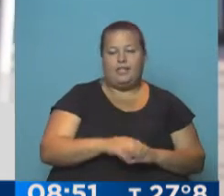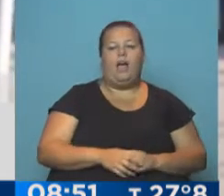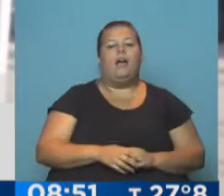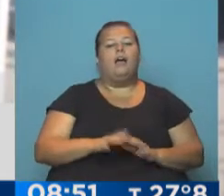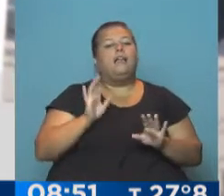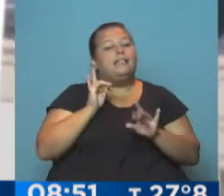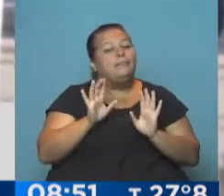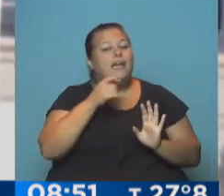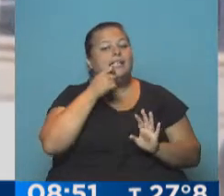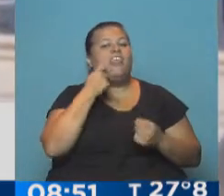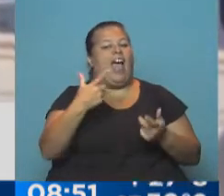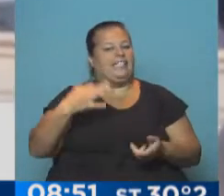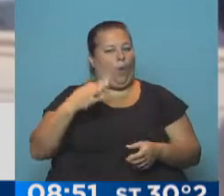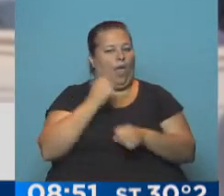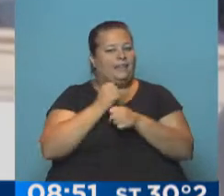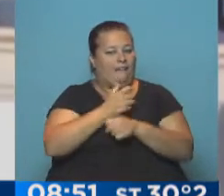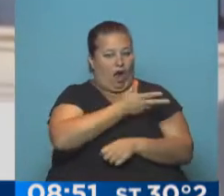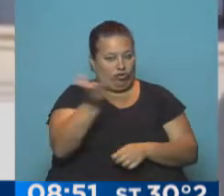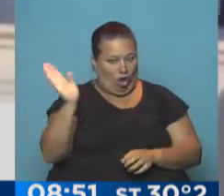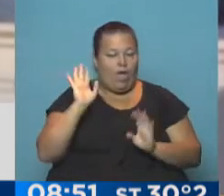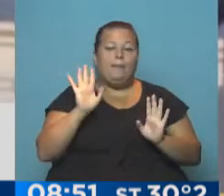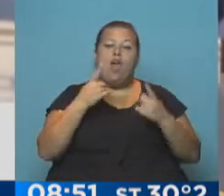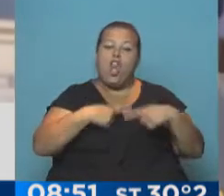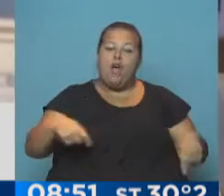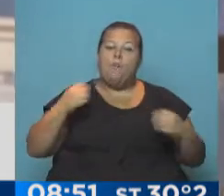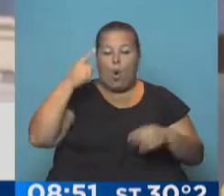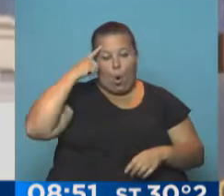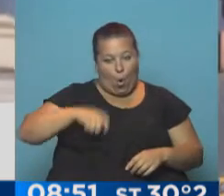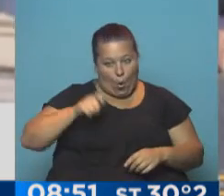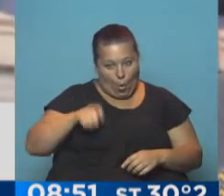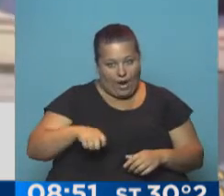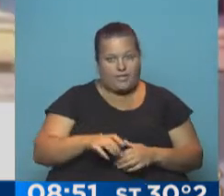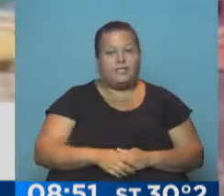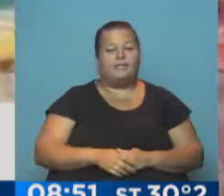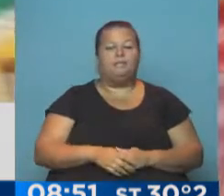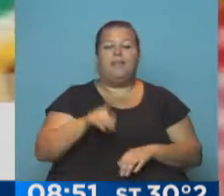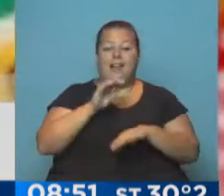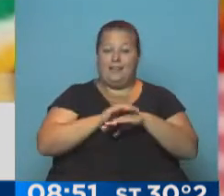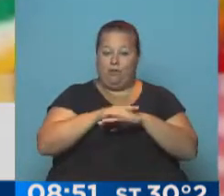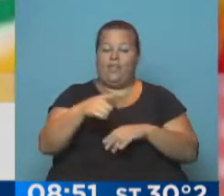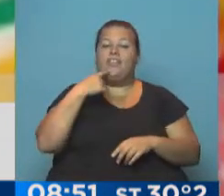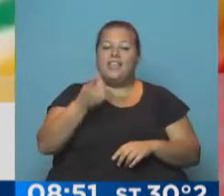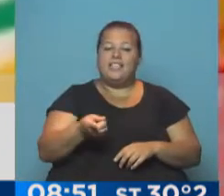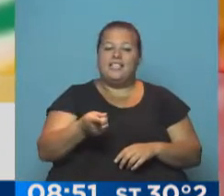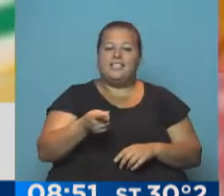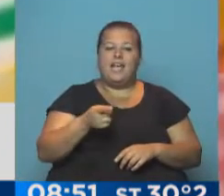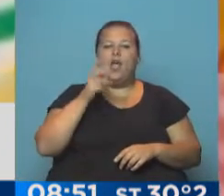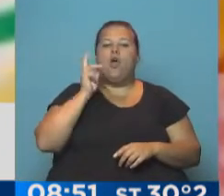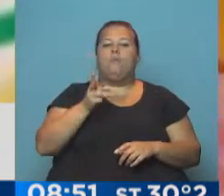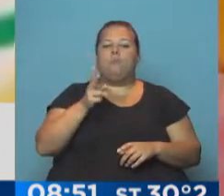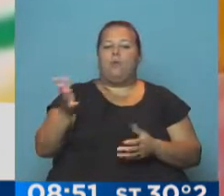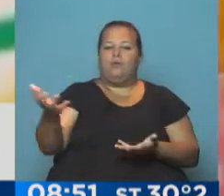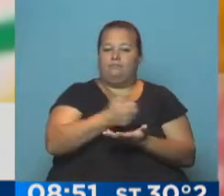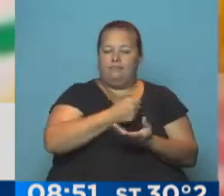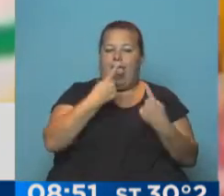siempre y cuando se puedan garantizar los puestos de trabajo. Bueno, pero hay novedades porque la jueza, que entiende la causa, dispuso la inhibición general